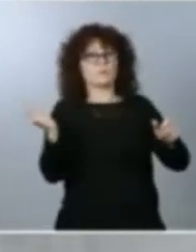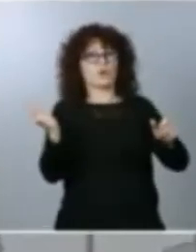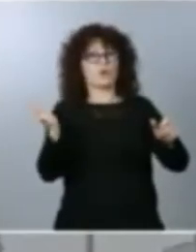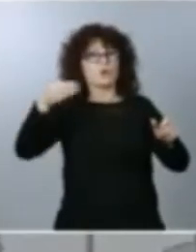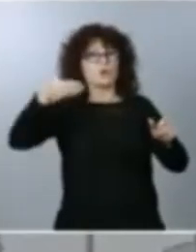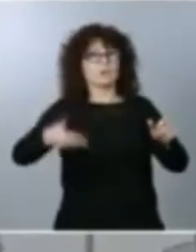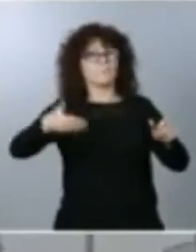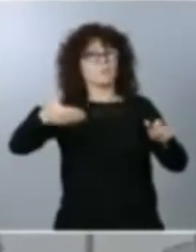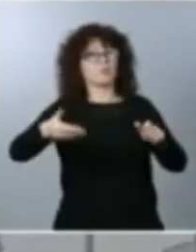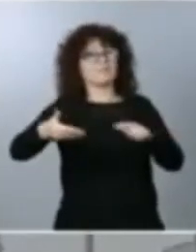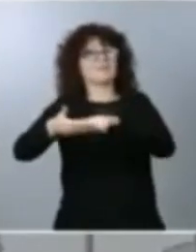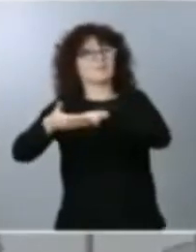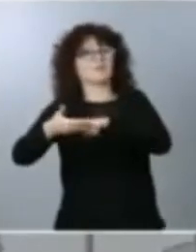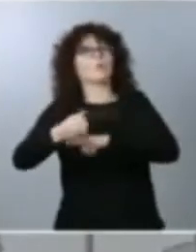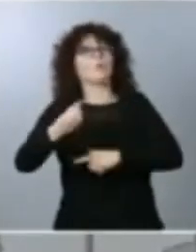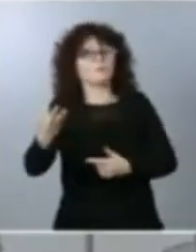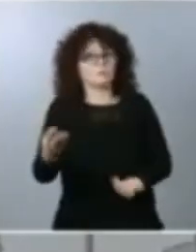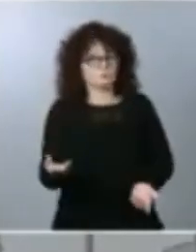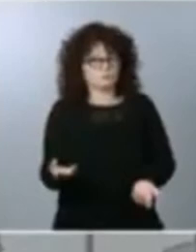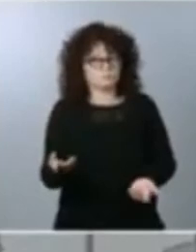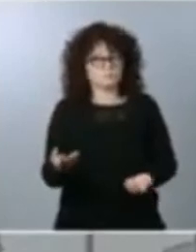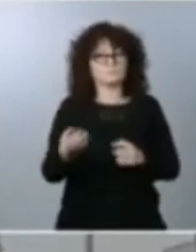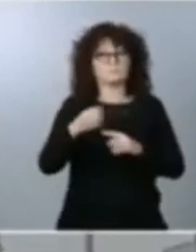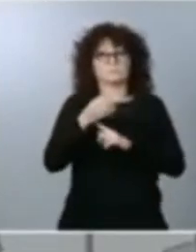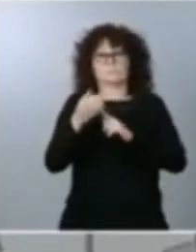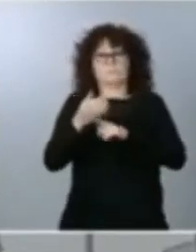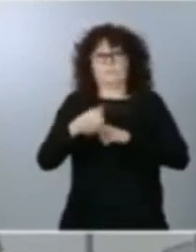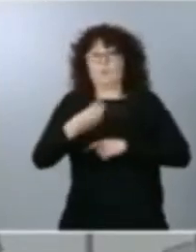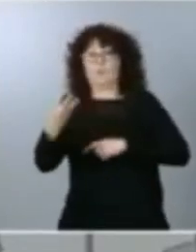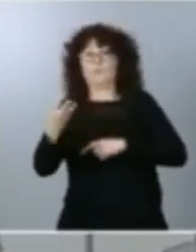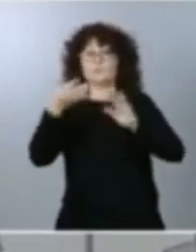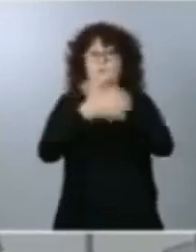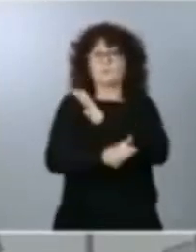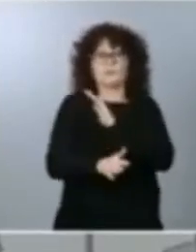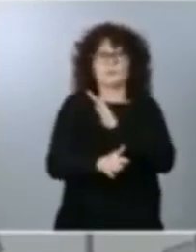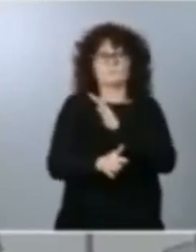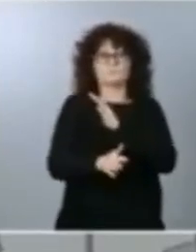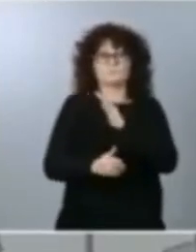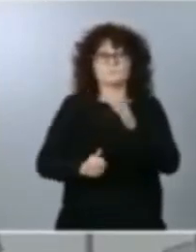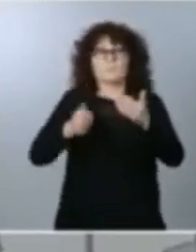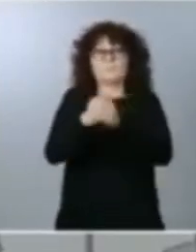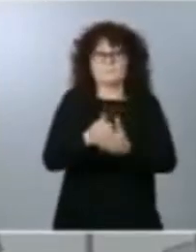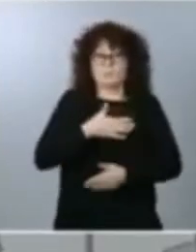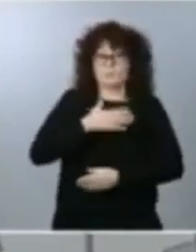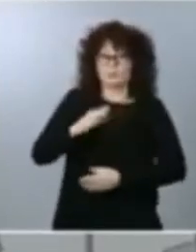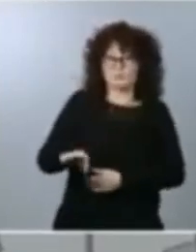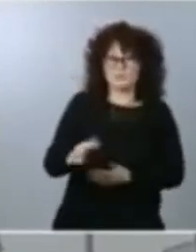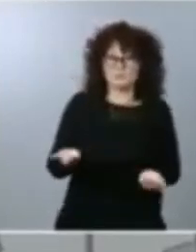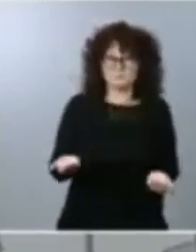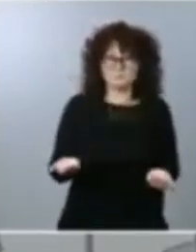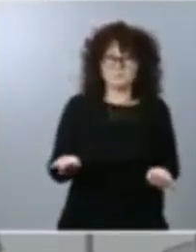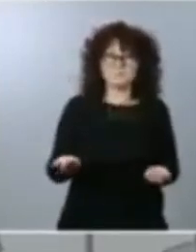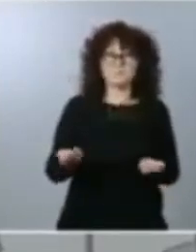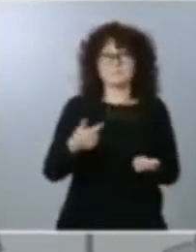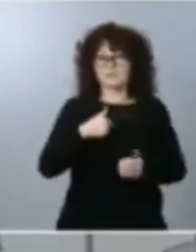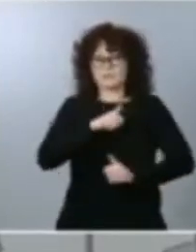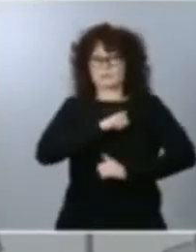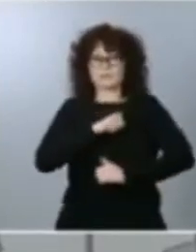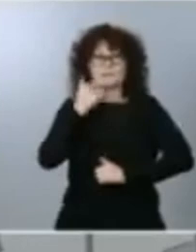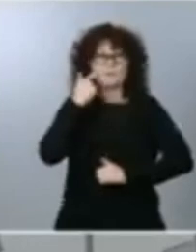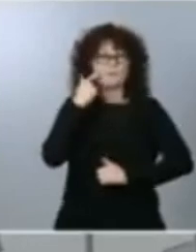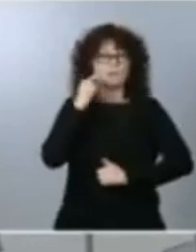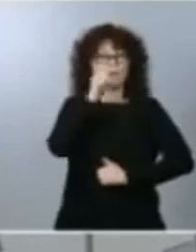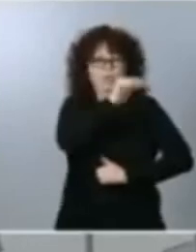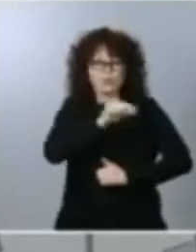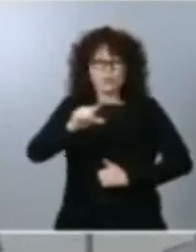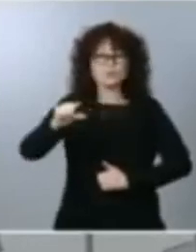Sandra pues el mayor número posible si me lo permite como tenemos que estar también pendientes un poco de cuál va a ser la distribución de dosis por parte